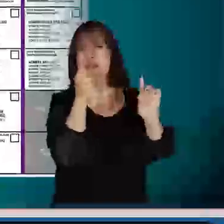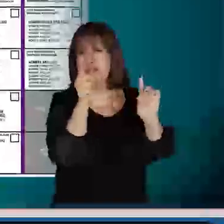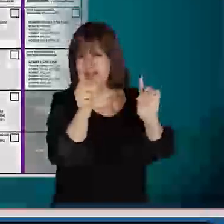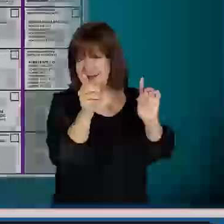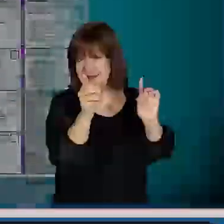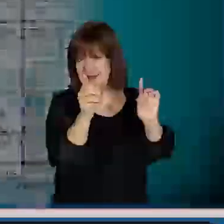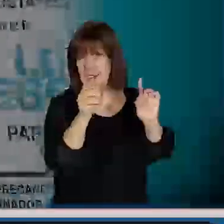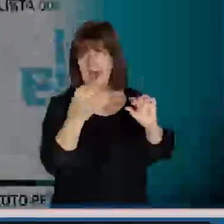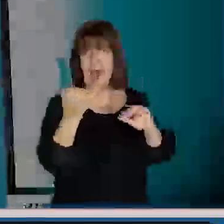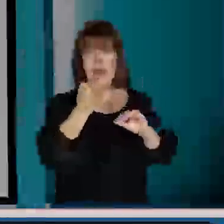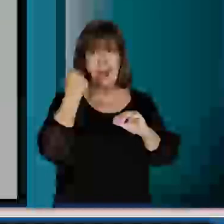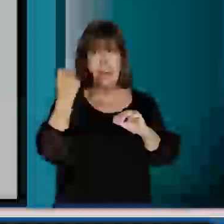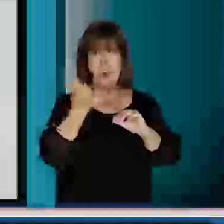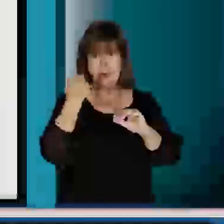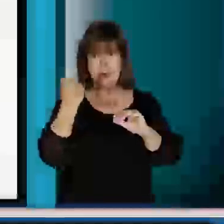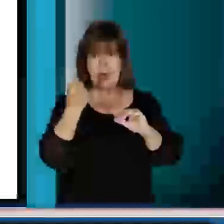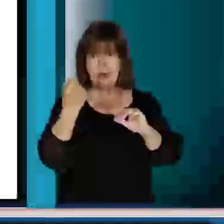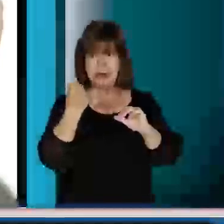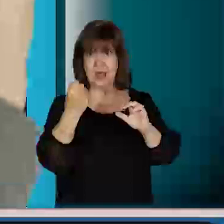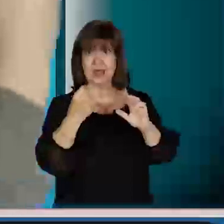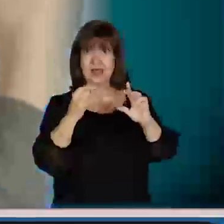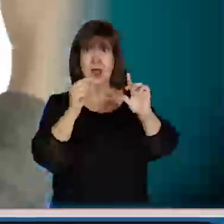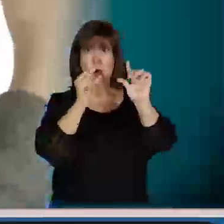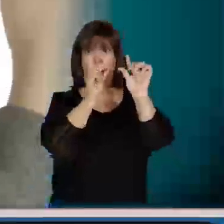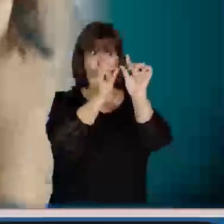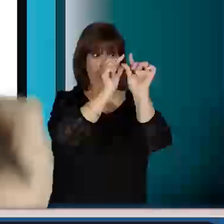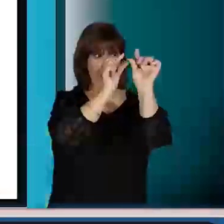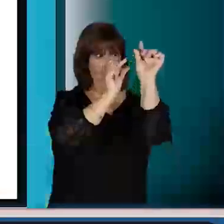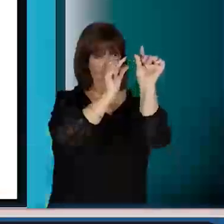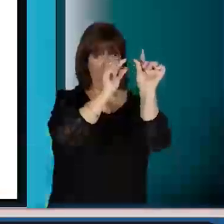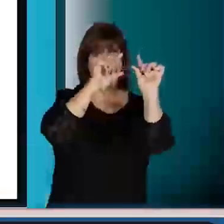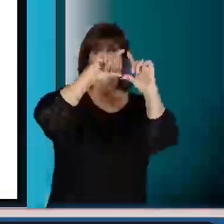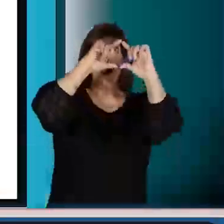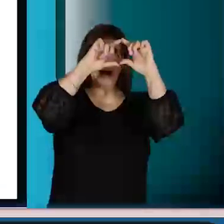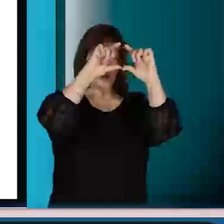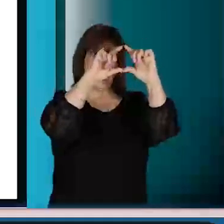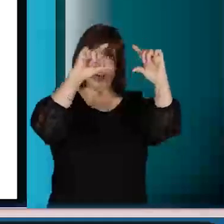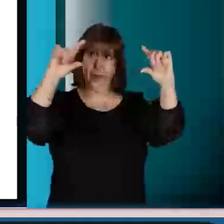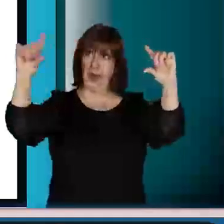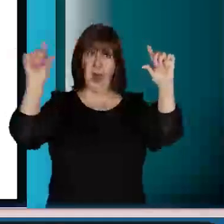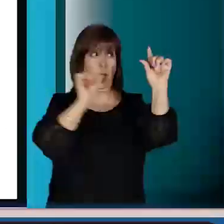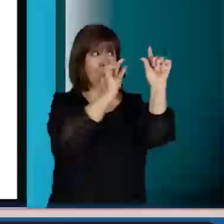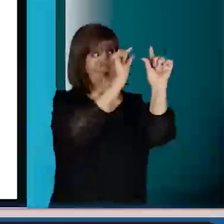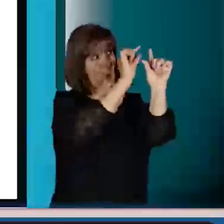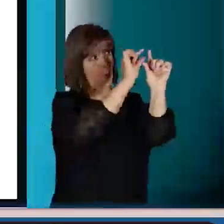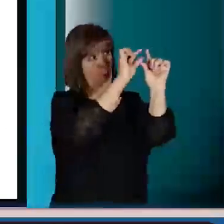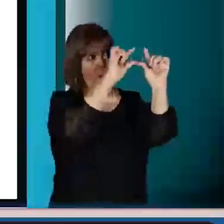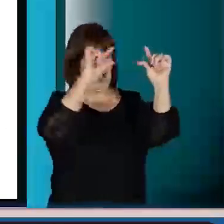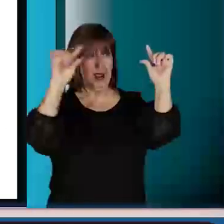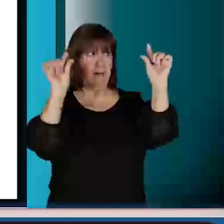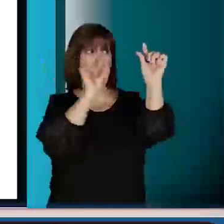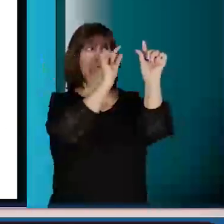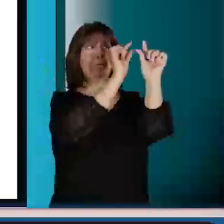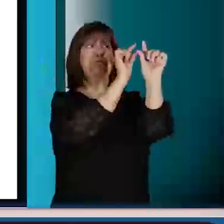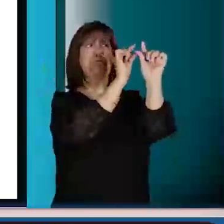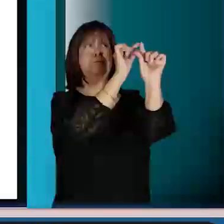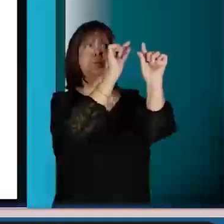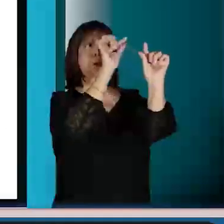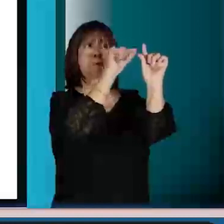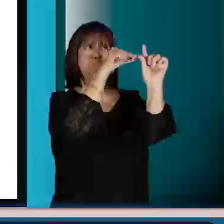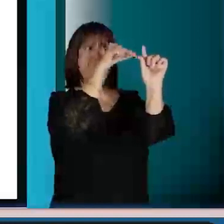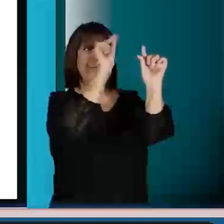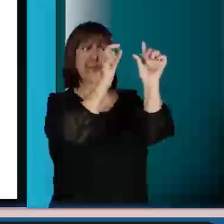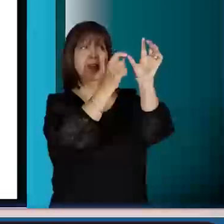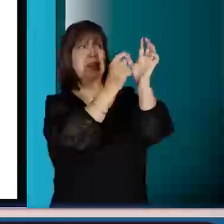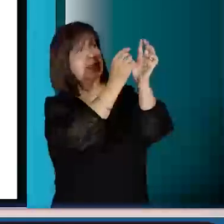importante que sepas que si marcas en los pequeños recuadros de la parte de arriba de la boleta, estás votando toda una misma lista